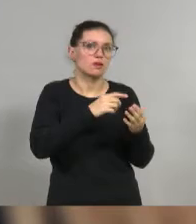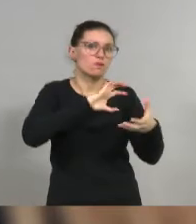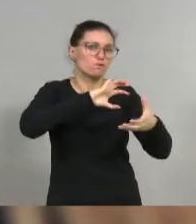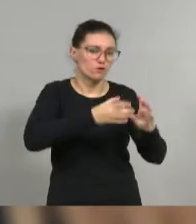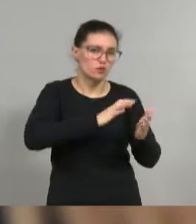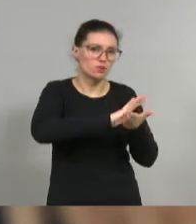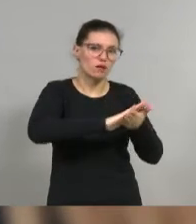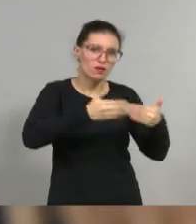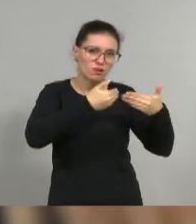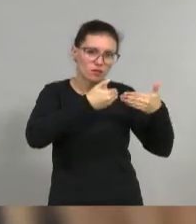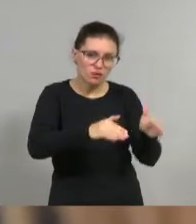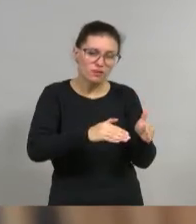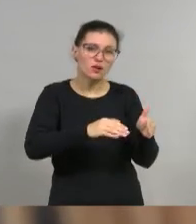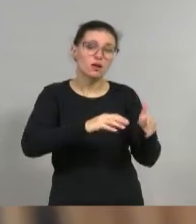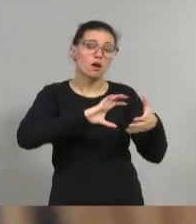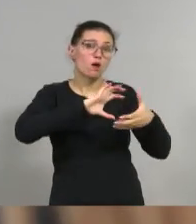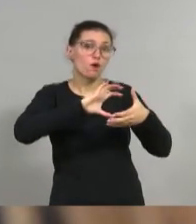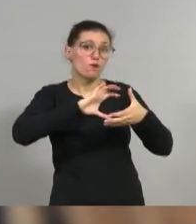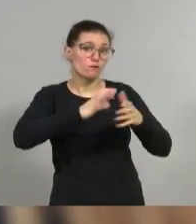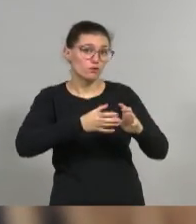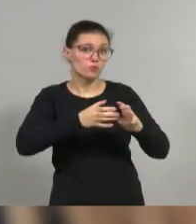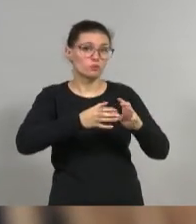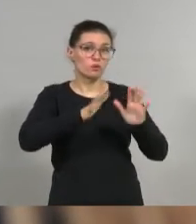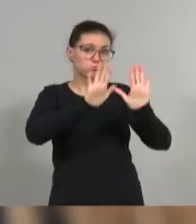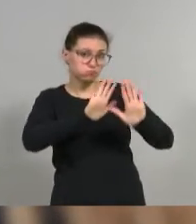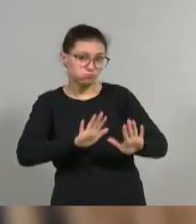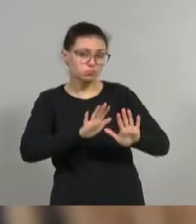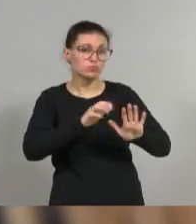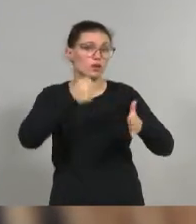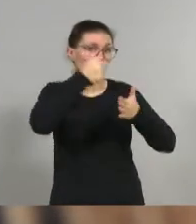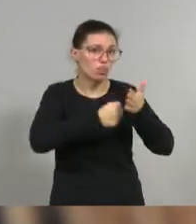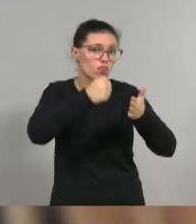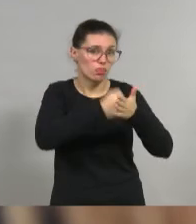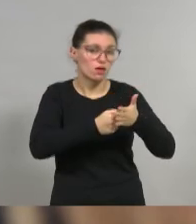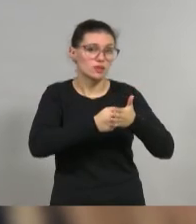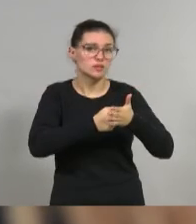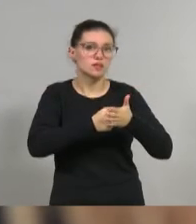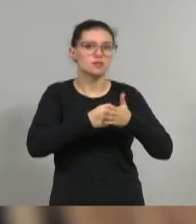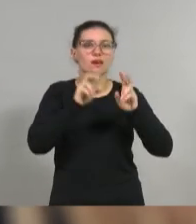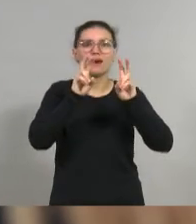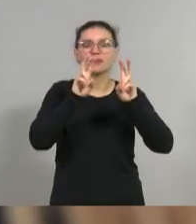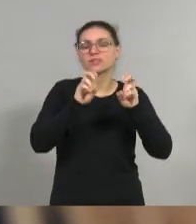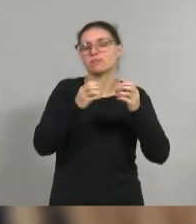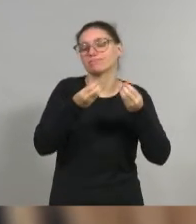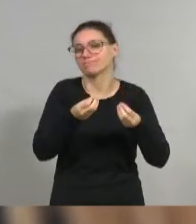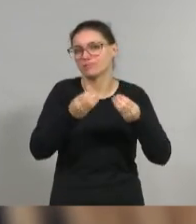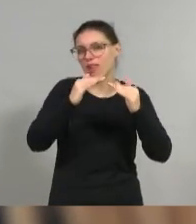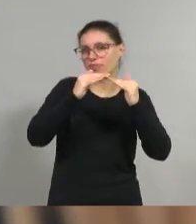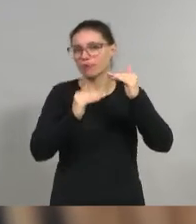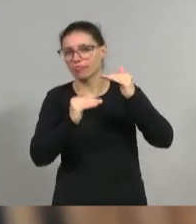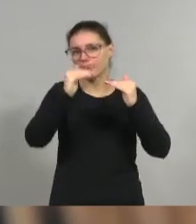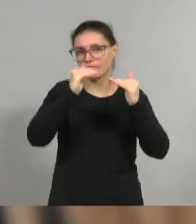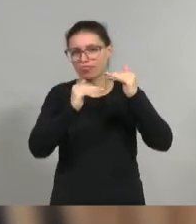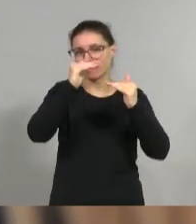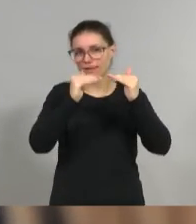posibilidad de generar formas de organización y resistencia ante las desigualdades y lo que hablábamos antes con respecto